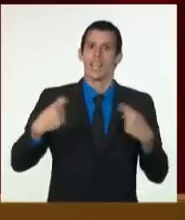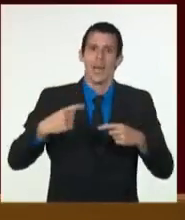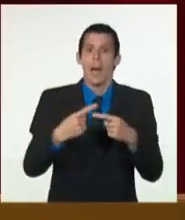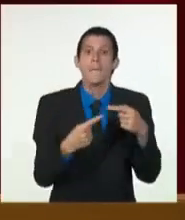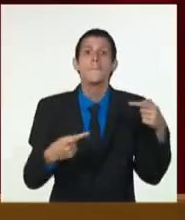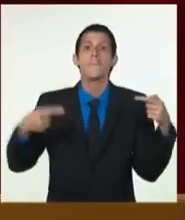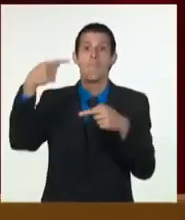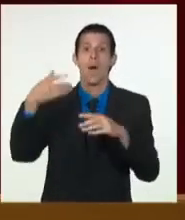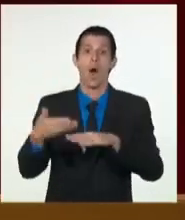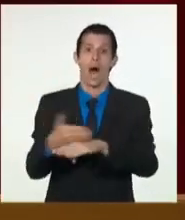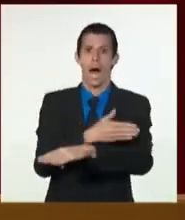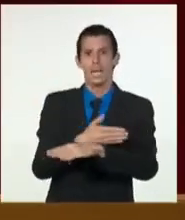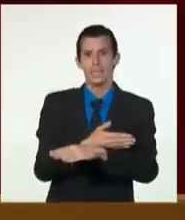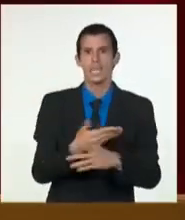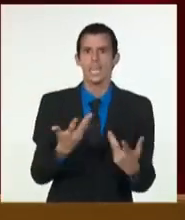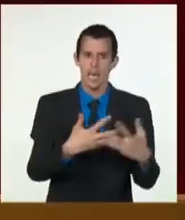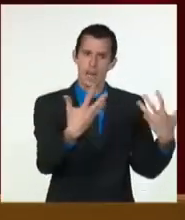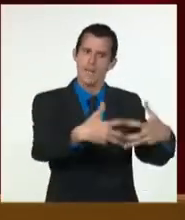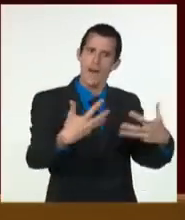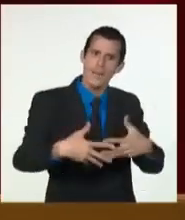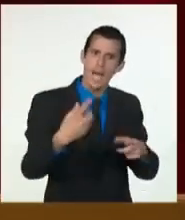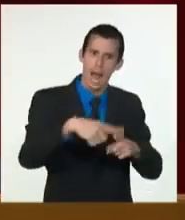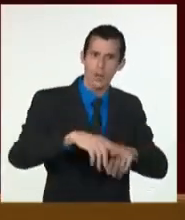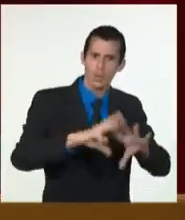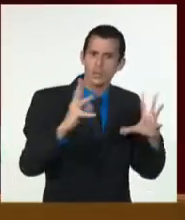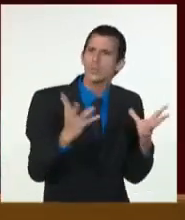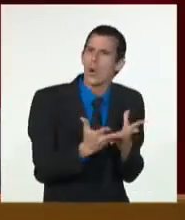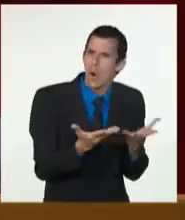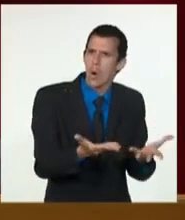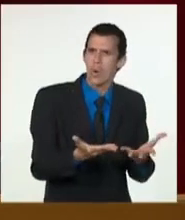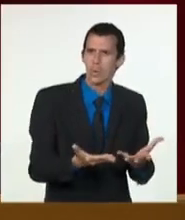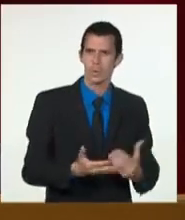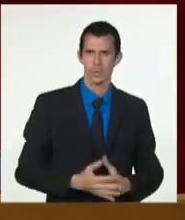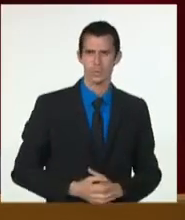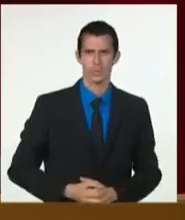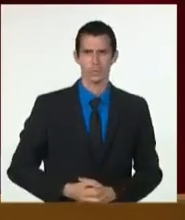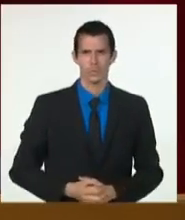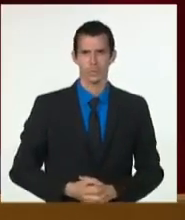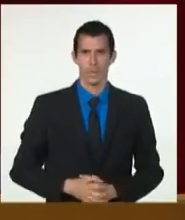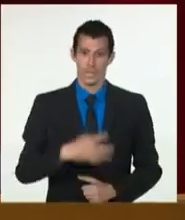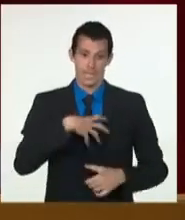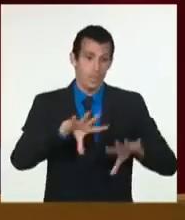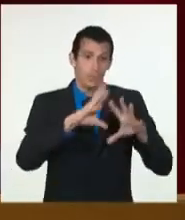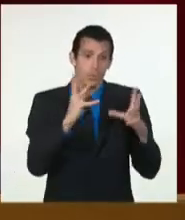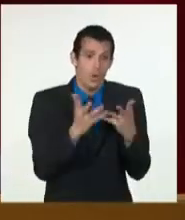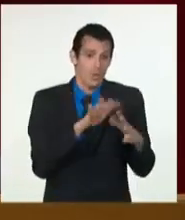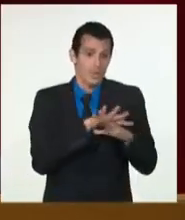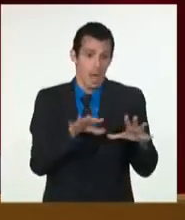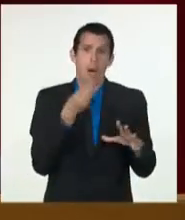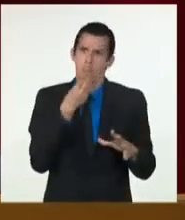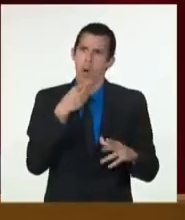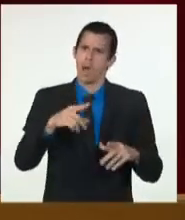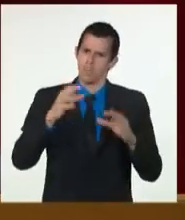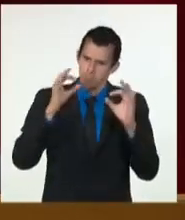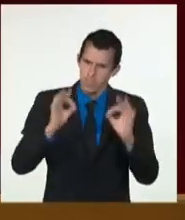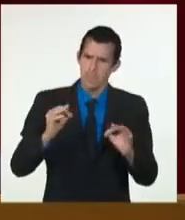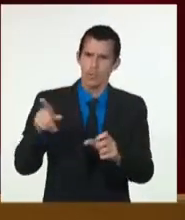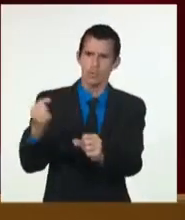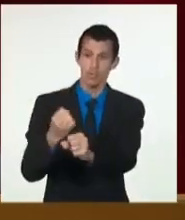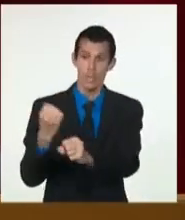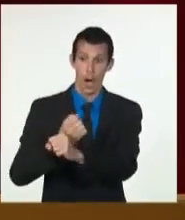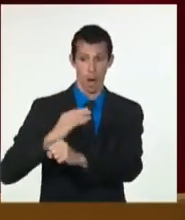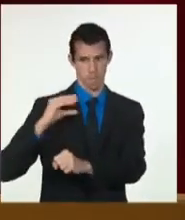aprobado. Diputadas y diputados, como ya hemos dicho, la guerra económica, comercial y